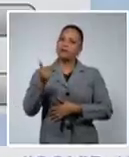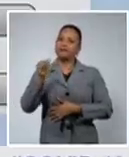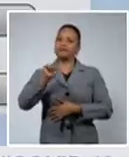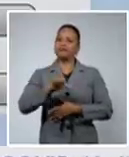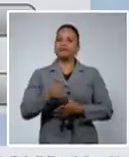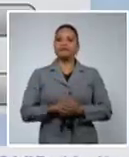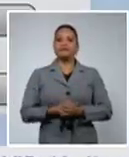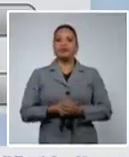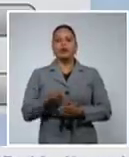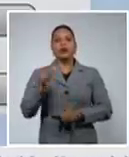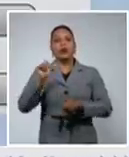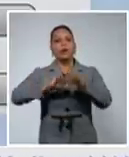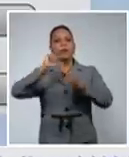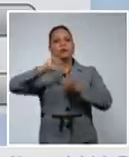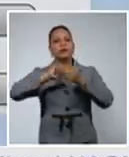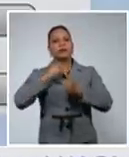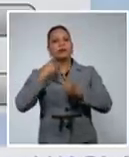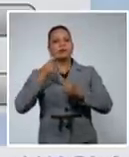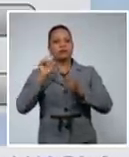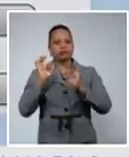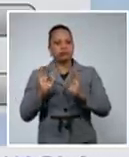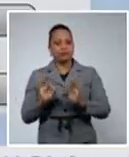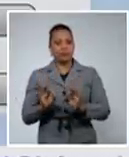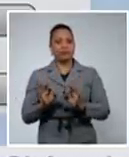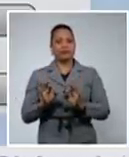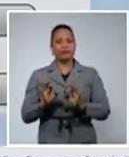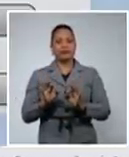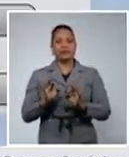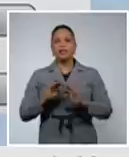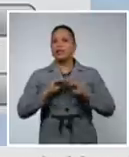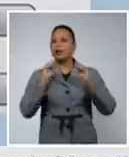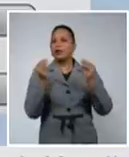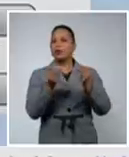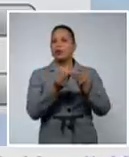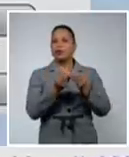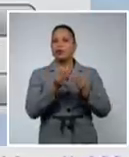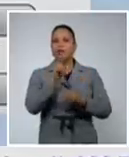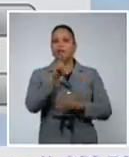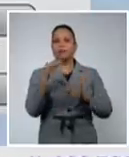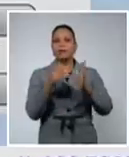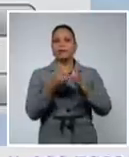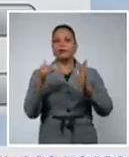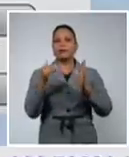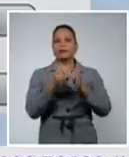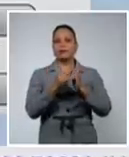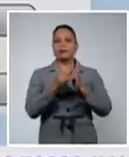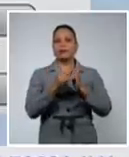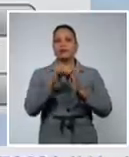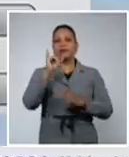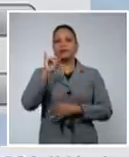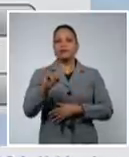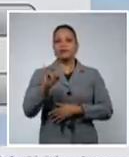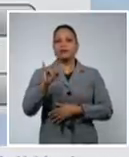este comportamiento en el día de ayer, pues se acumulan 2.612